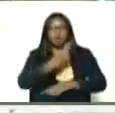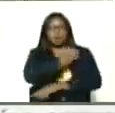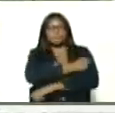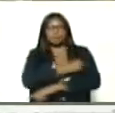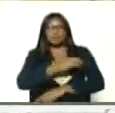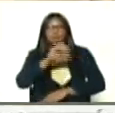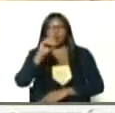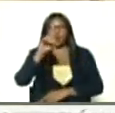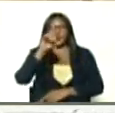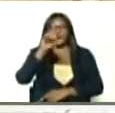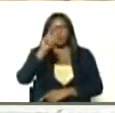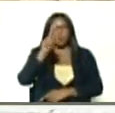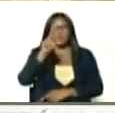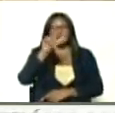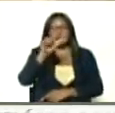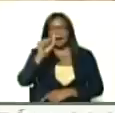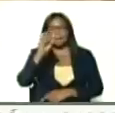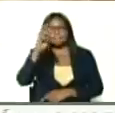Uyapar,